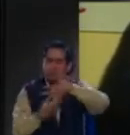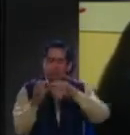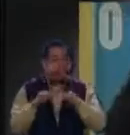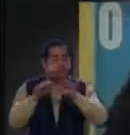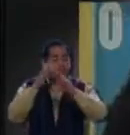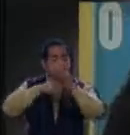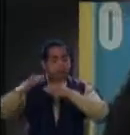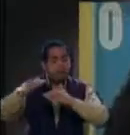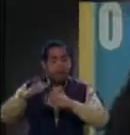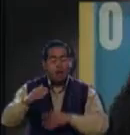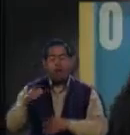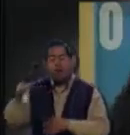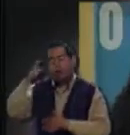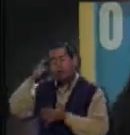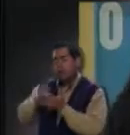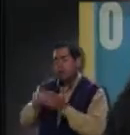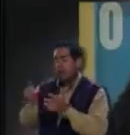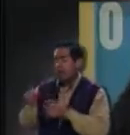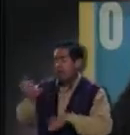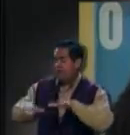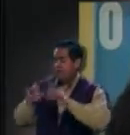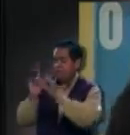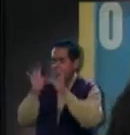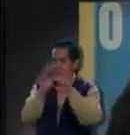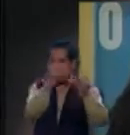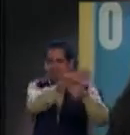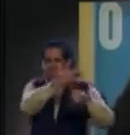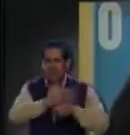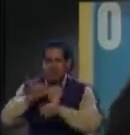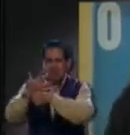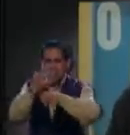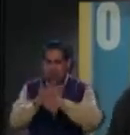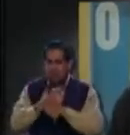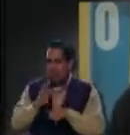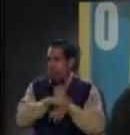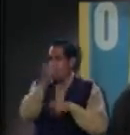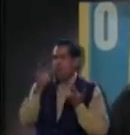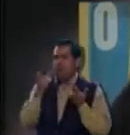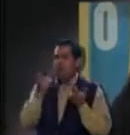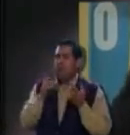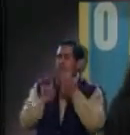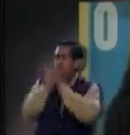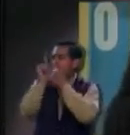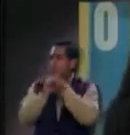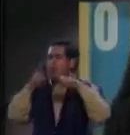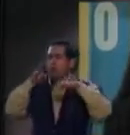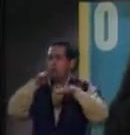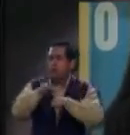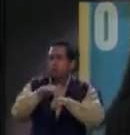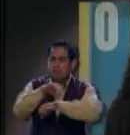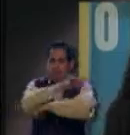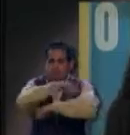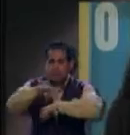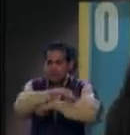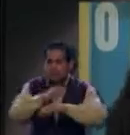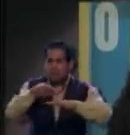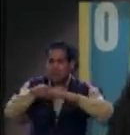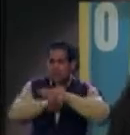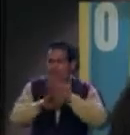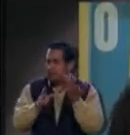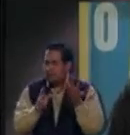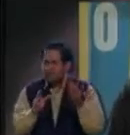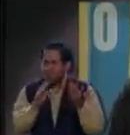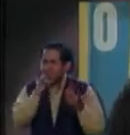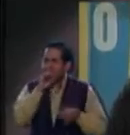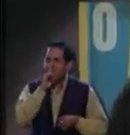yo creo que hay muchos impedimentos, no tanto, desde un punto de vista, no son tanto los arquitectónicos,